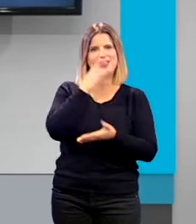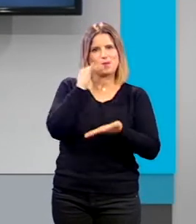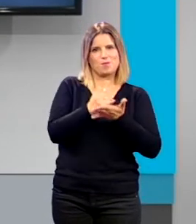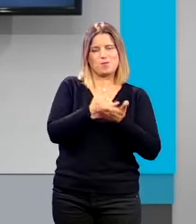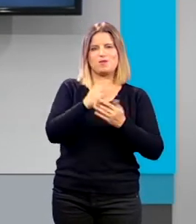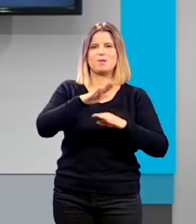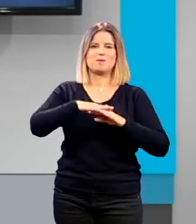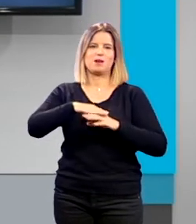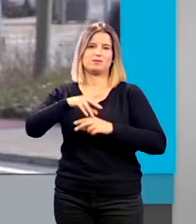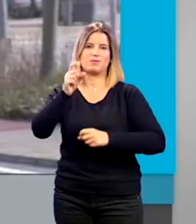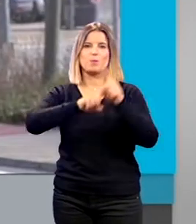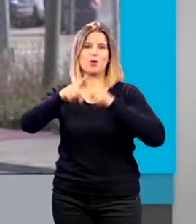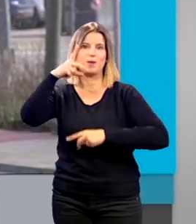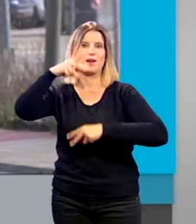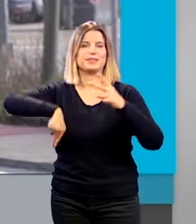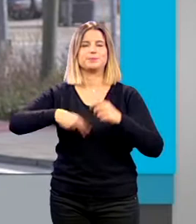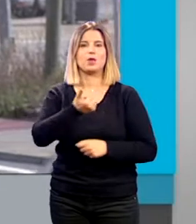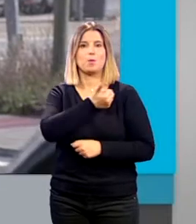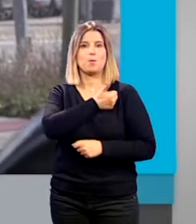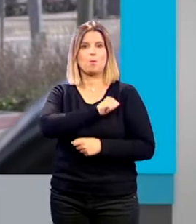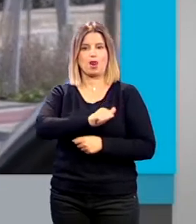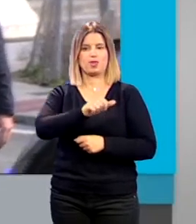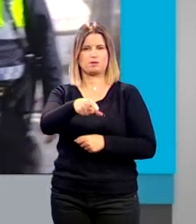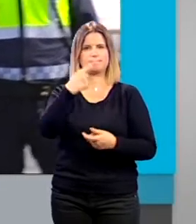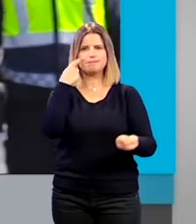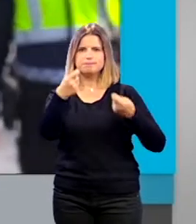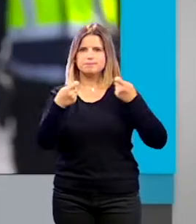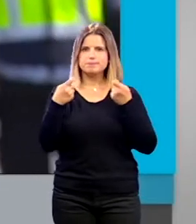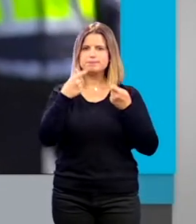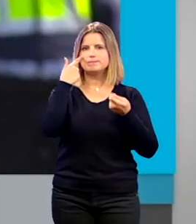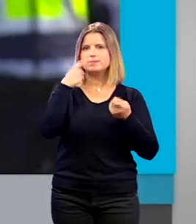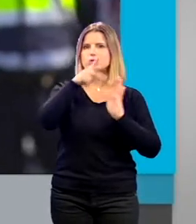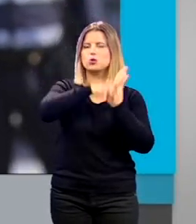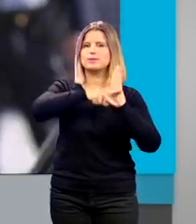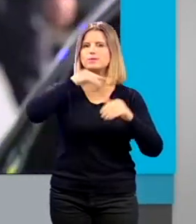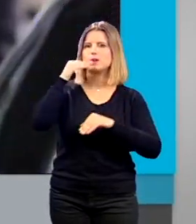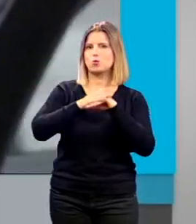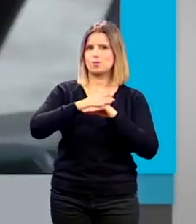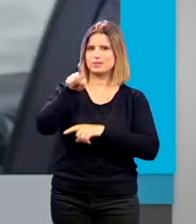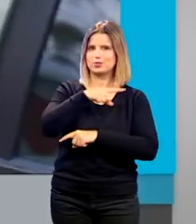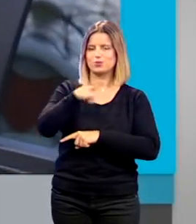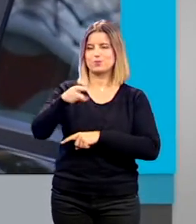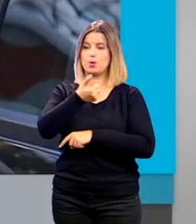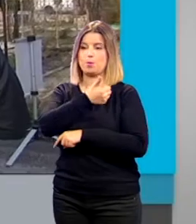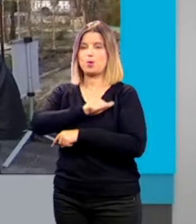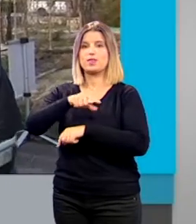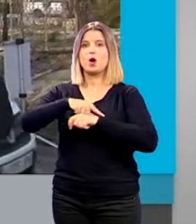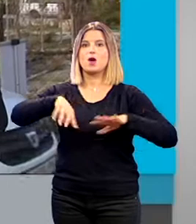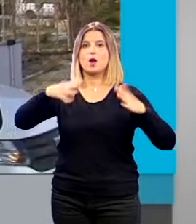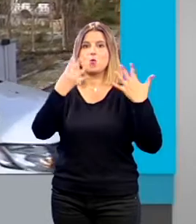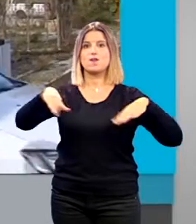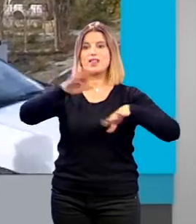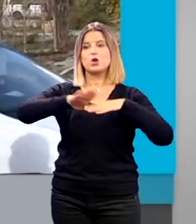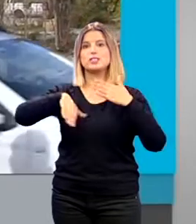evitar problemas mayores. La policía administrativa estará muy pendiente de que se cumpla la normativa y la policía ciudadana de 9 de la noche a 6 de la